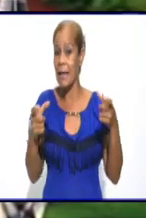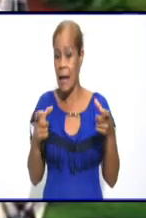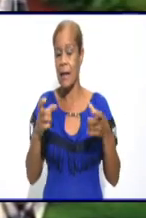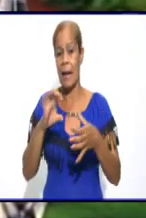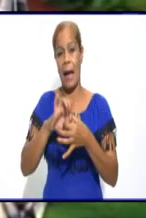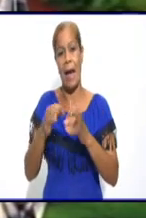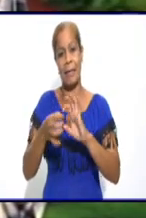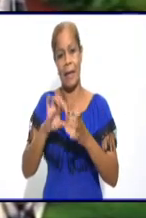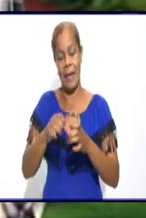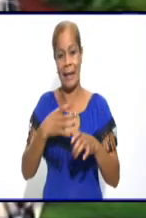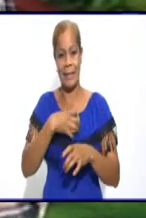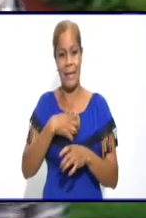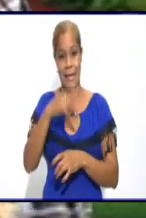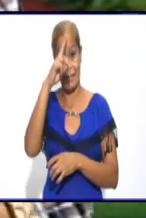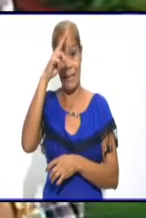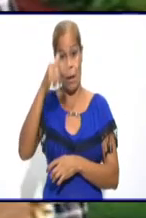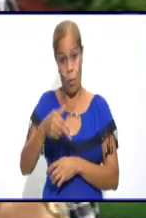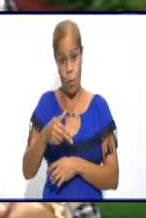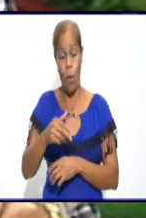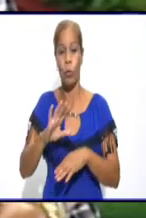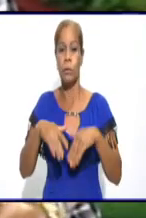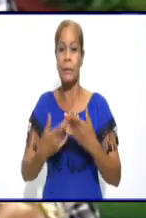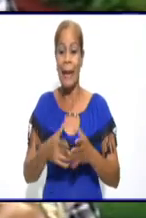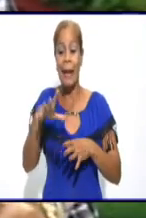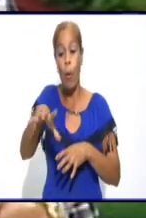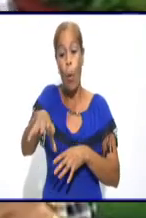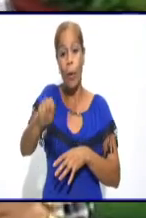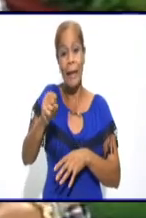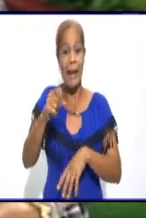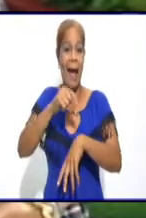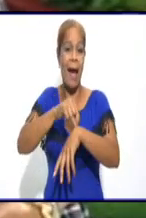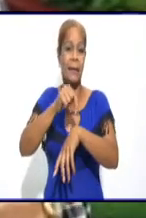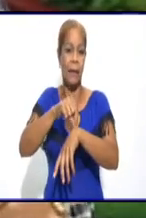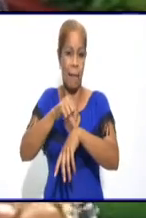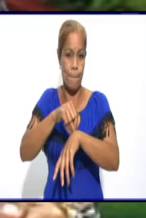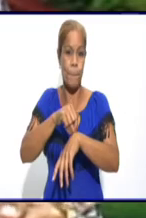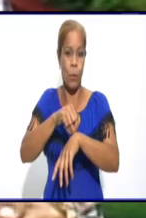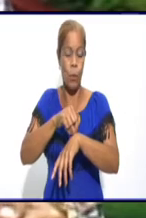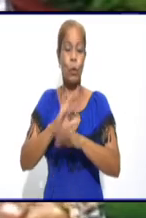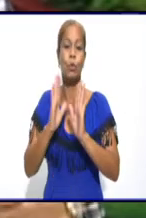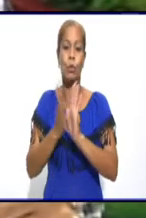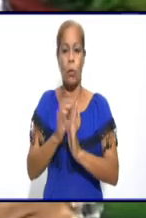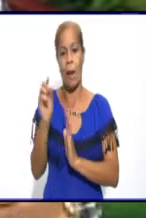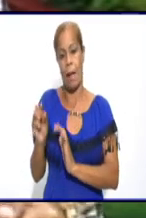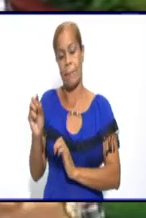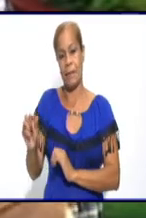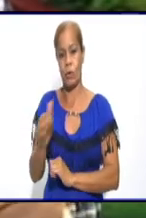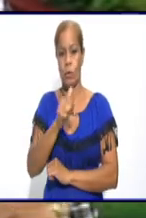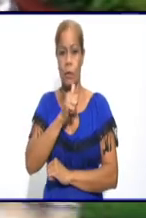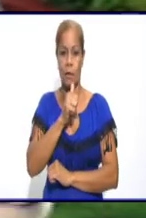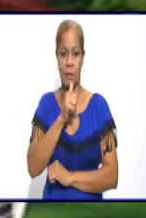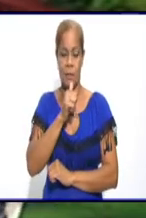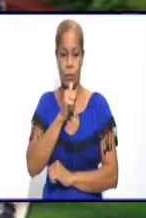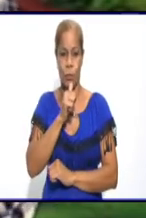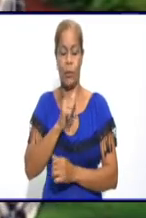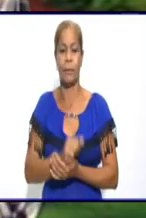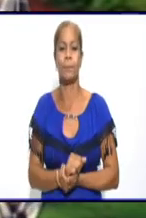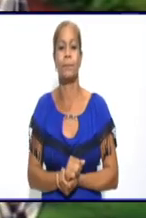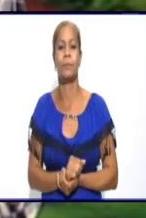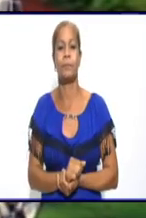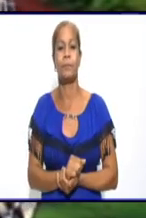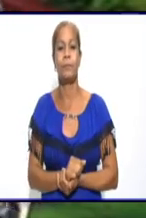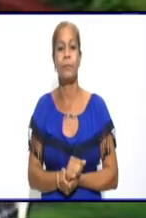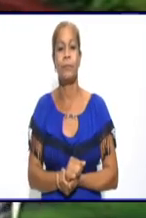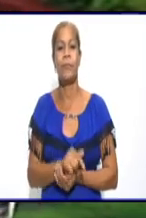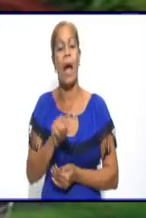Pública cubano con el objetivo de detectar a tiempo los casos sospechosos del nuevo coronavirus. Vamos